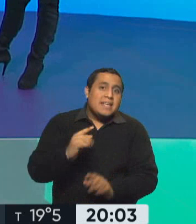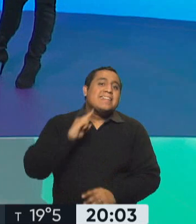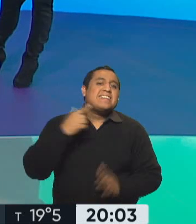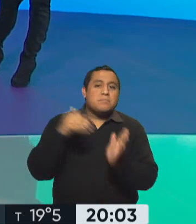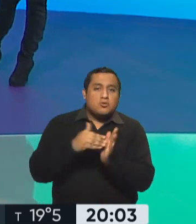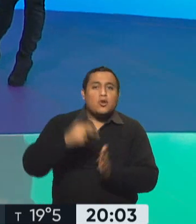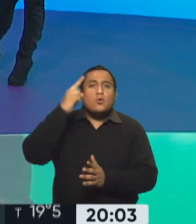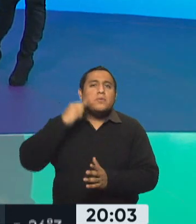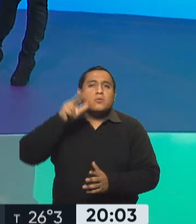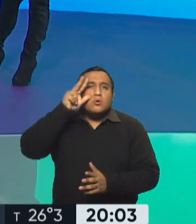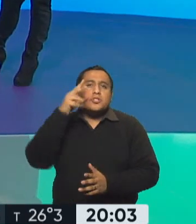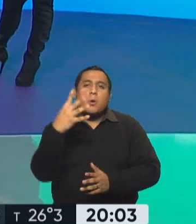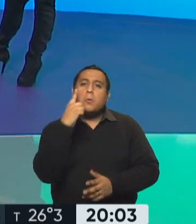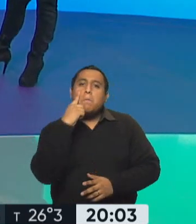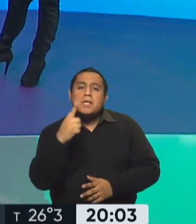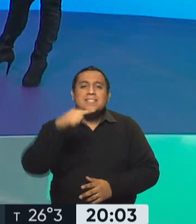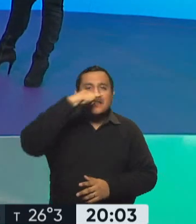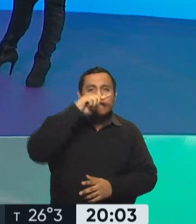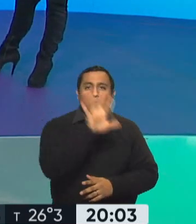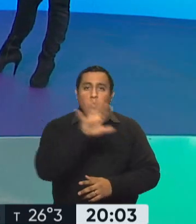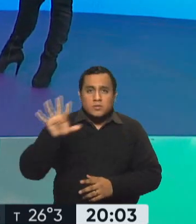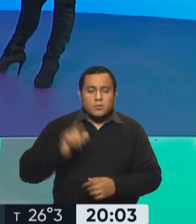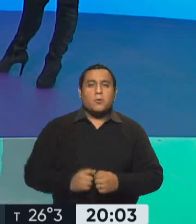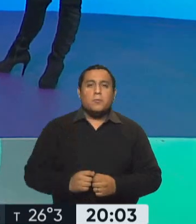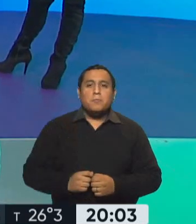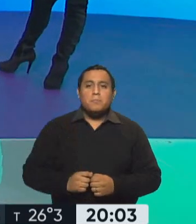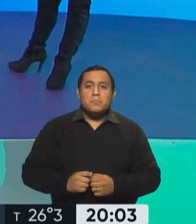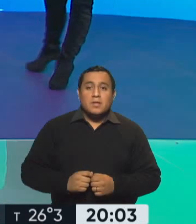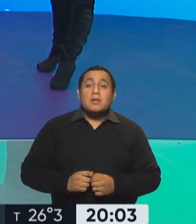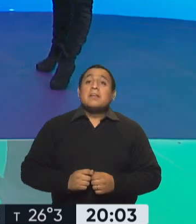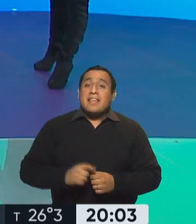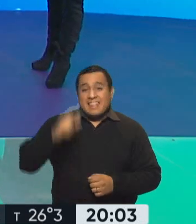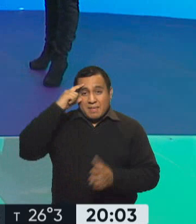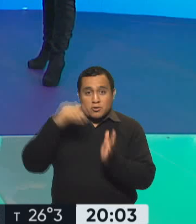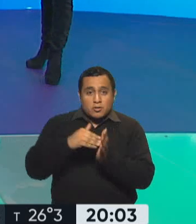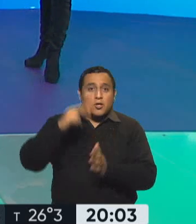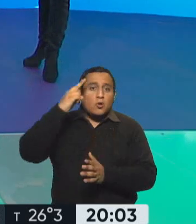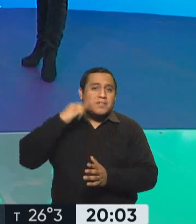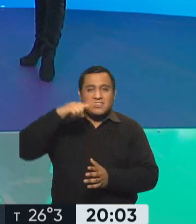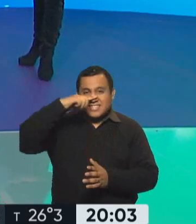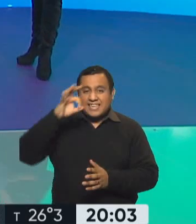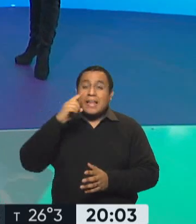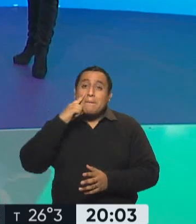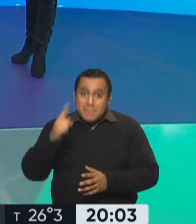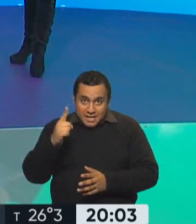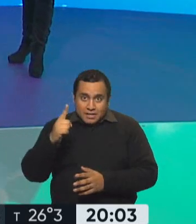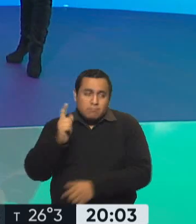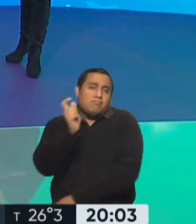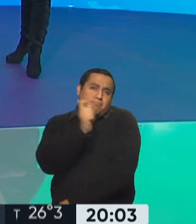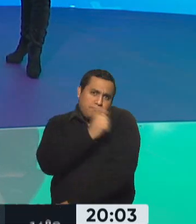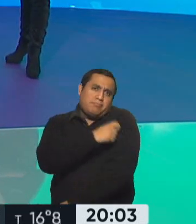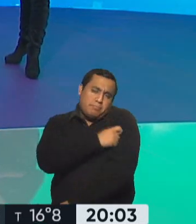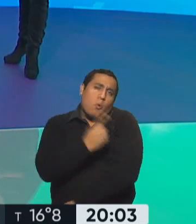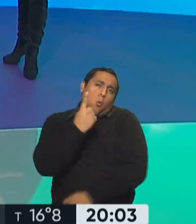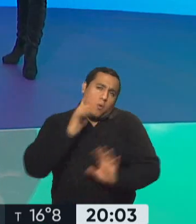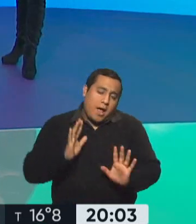.984.755. De las cuales 10.970.000 recibieron hasta ahora una sola